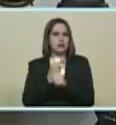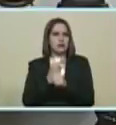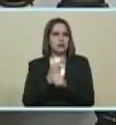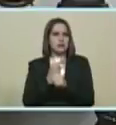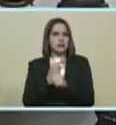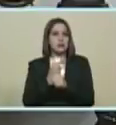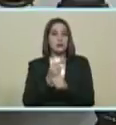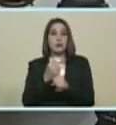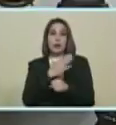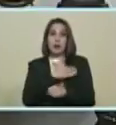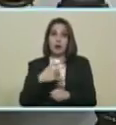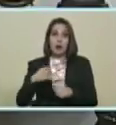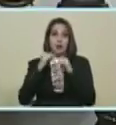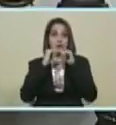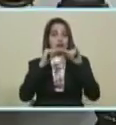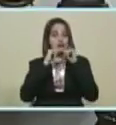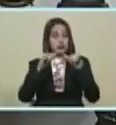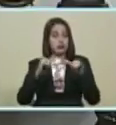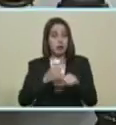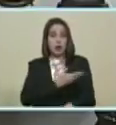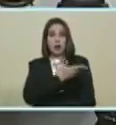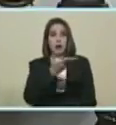Quiero informar A todo el país